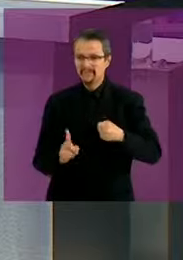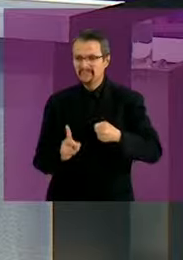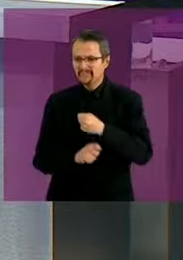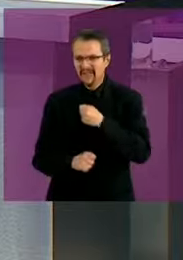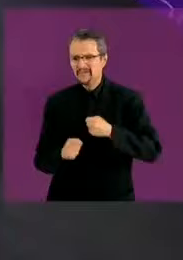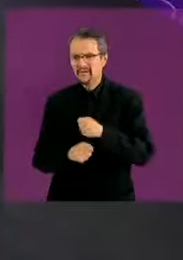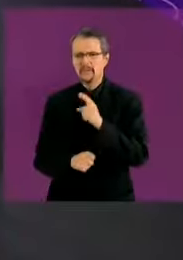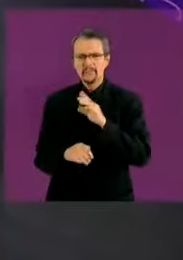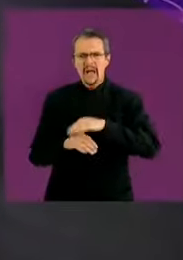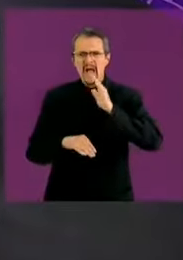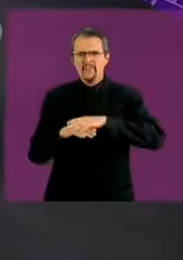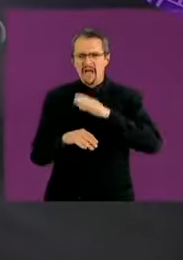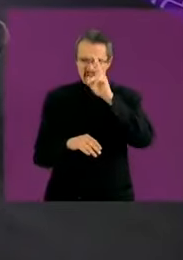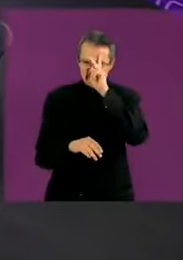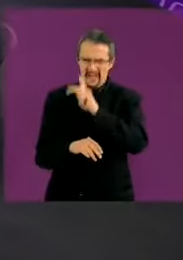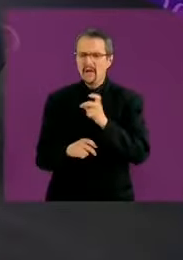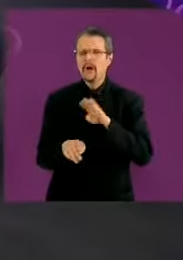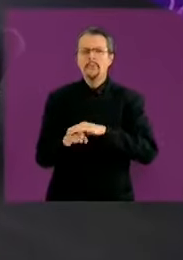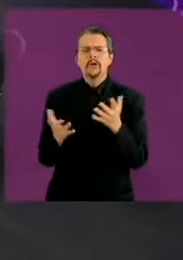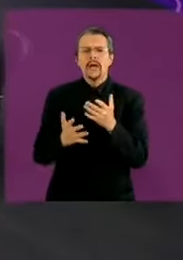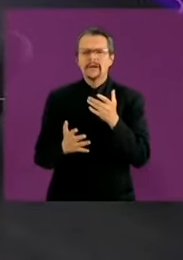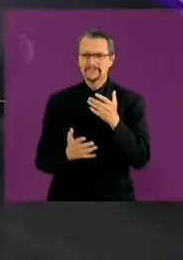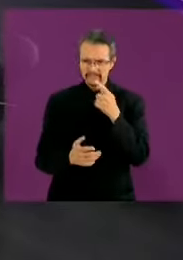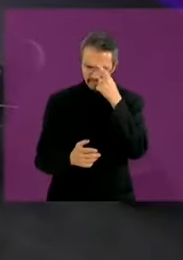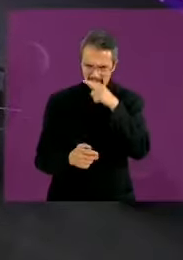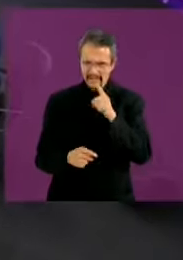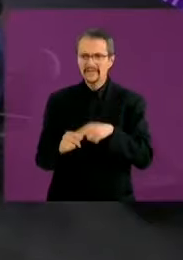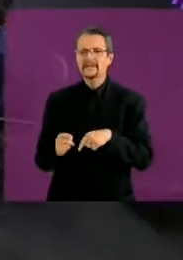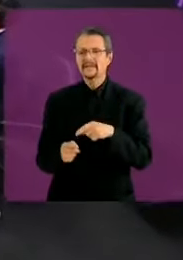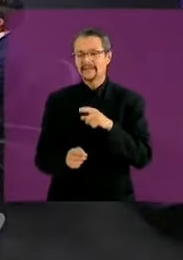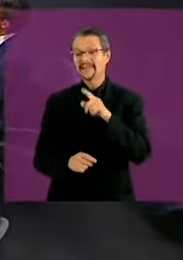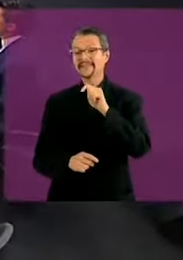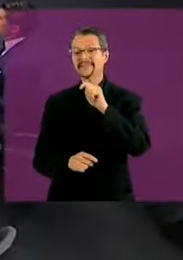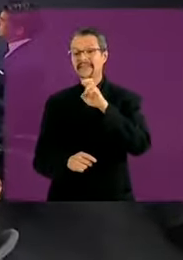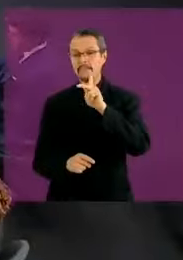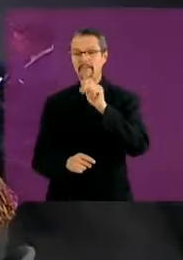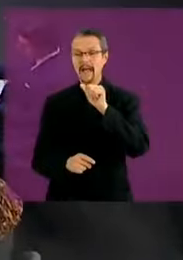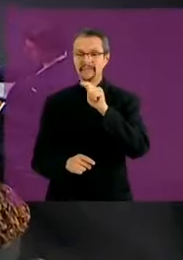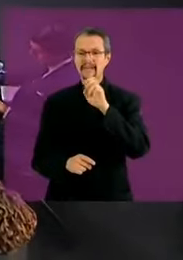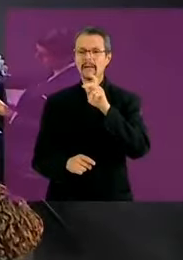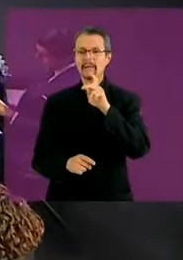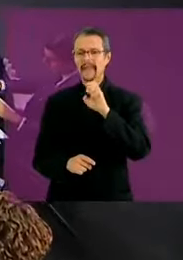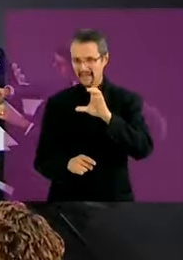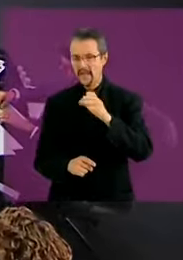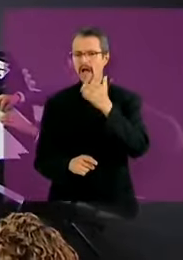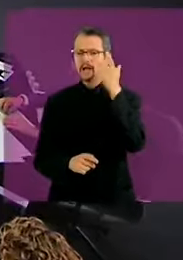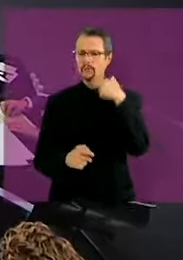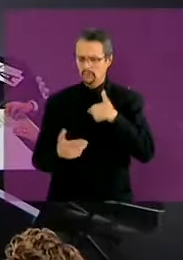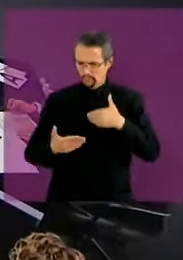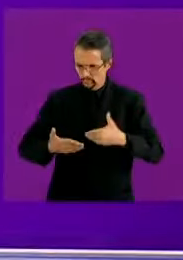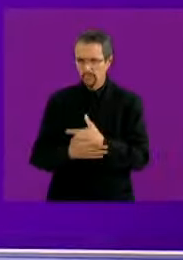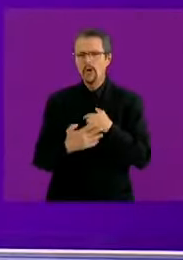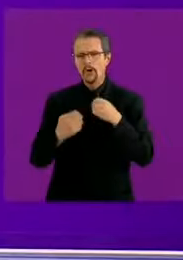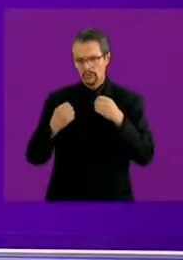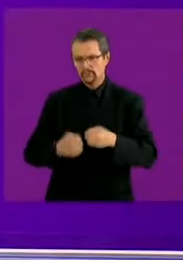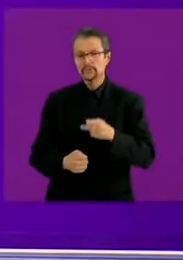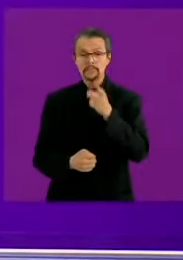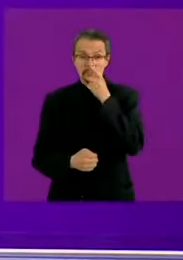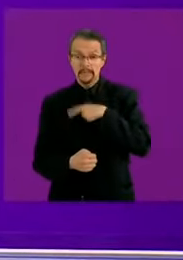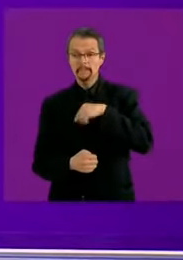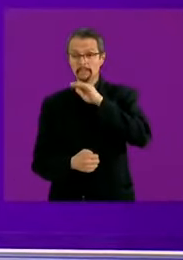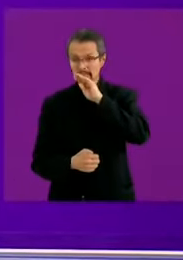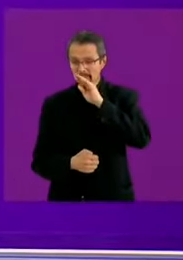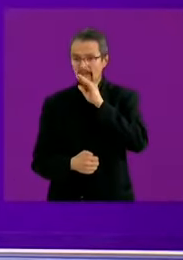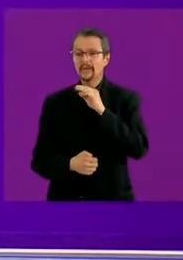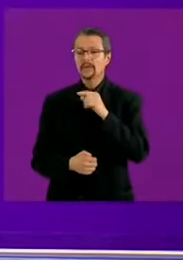decir? Quisiera empezar diciendo que yo vengo de Tepatepec, ahí mi madre me enseñó que nacemos para servir, al lado de la tía